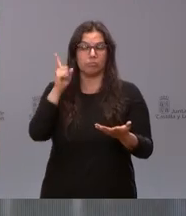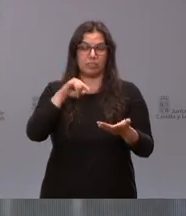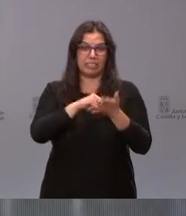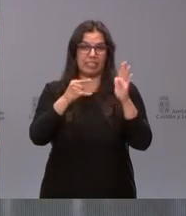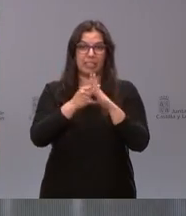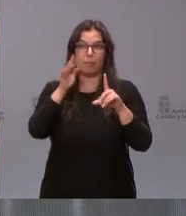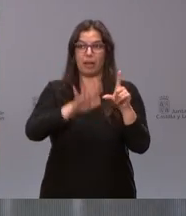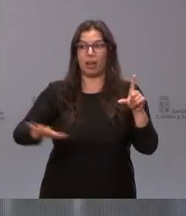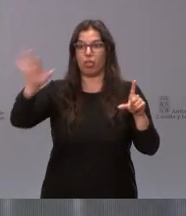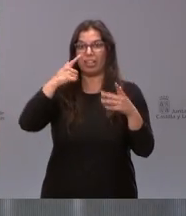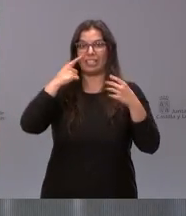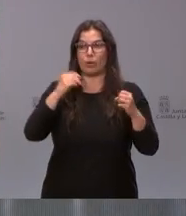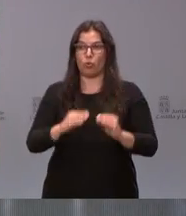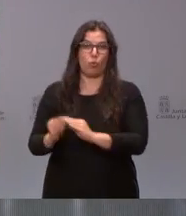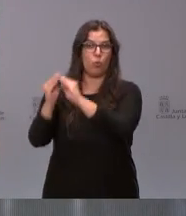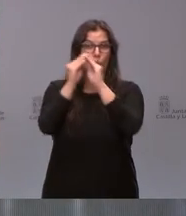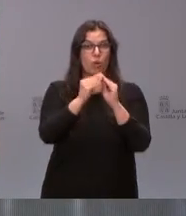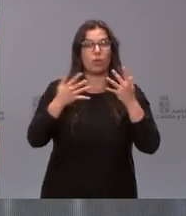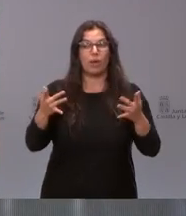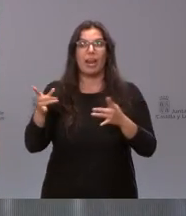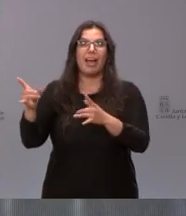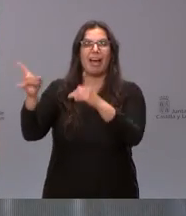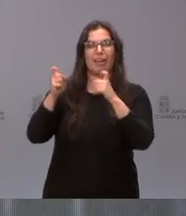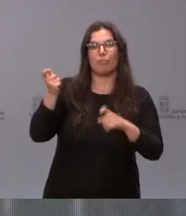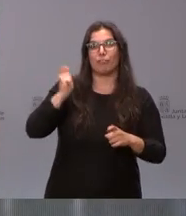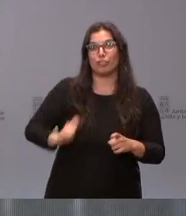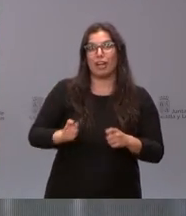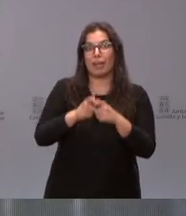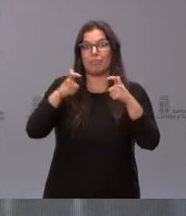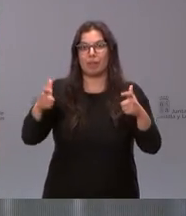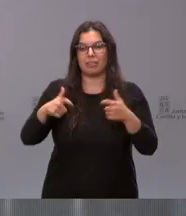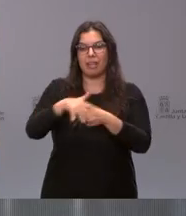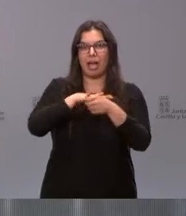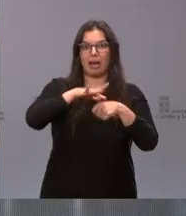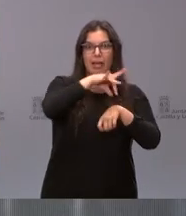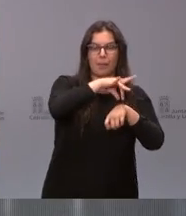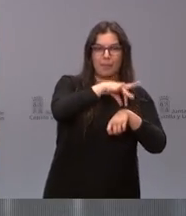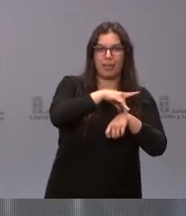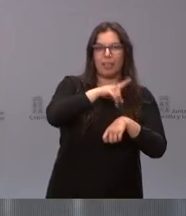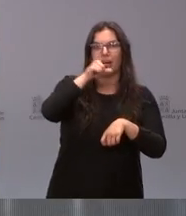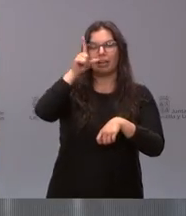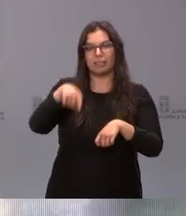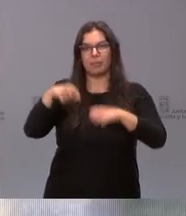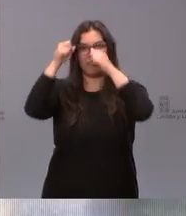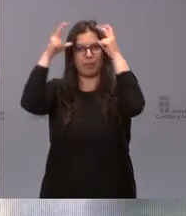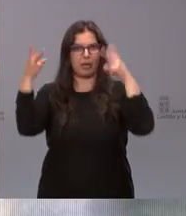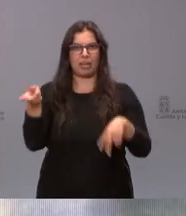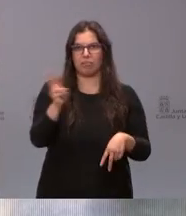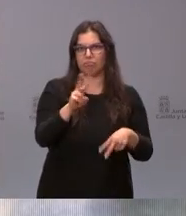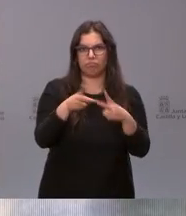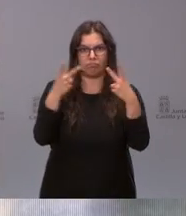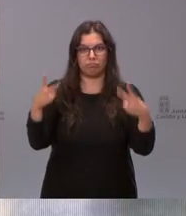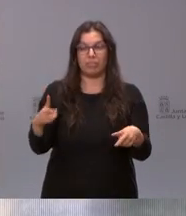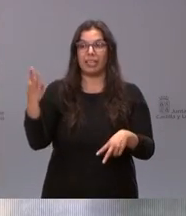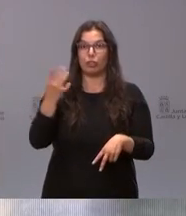nacional de salud es atraer a más profesionales tanto al área médica como al de enfermería y vamos a